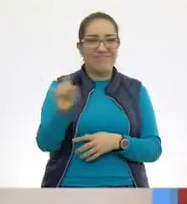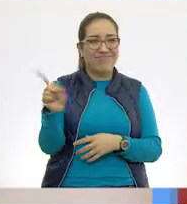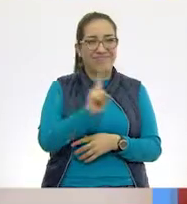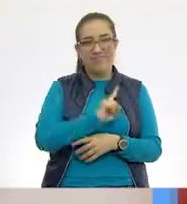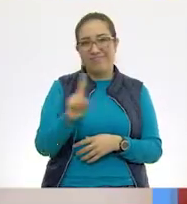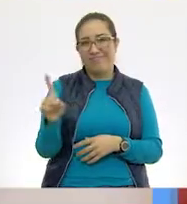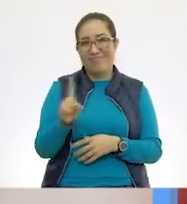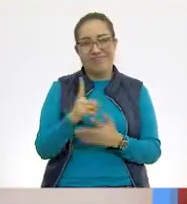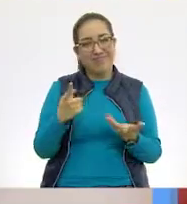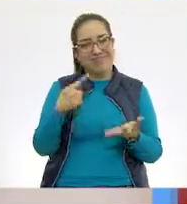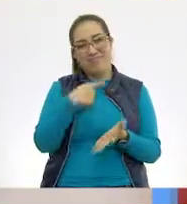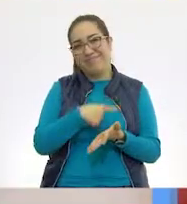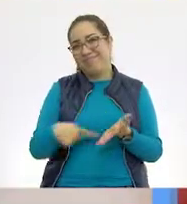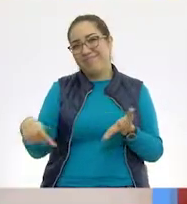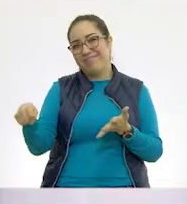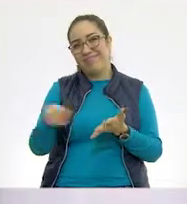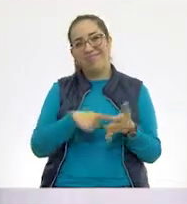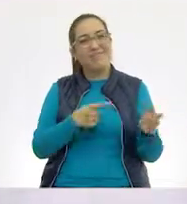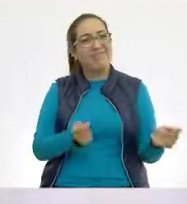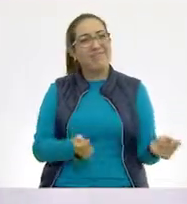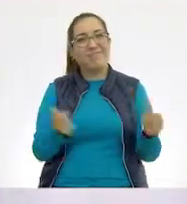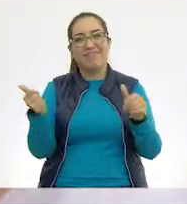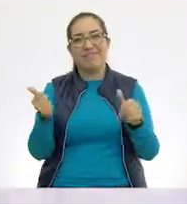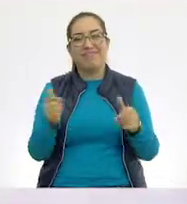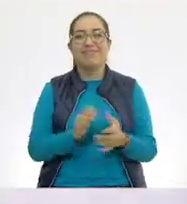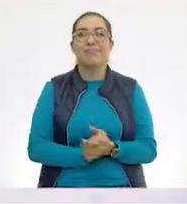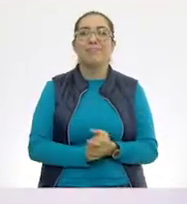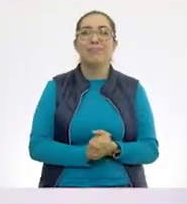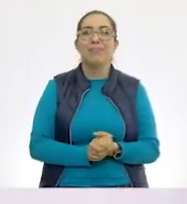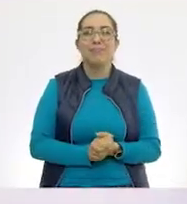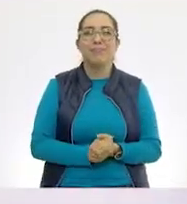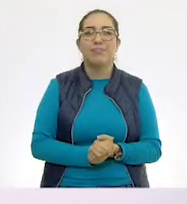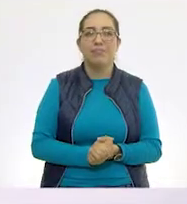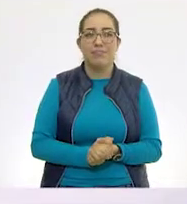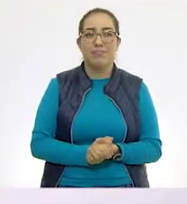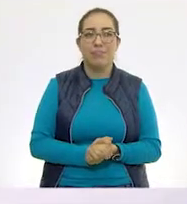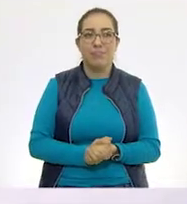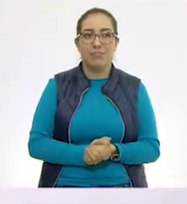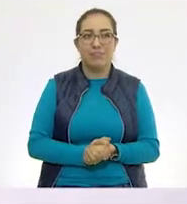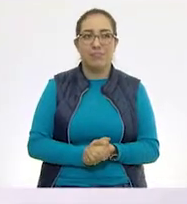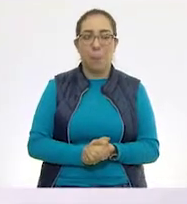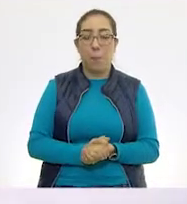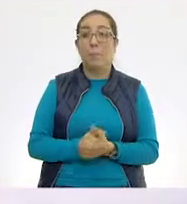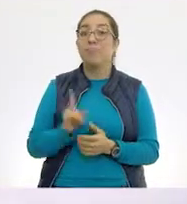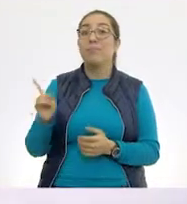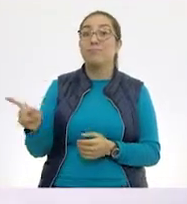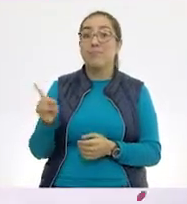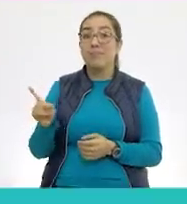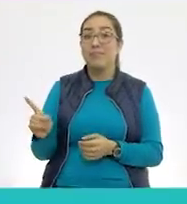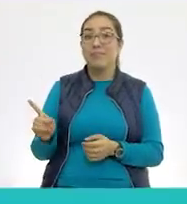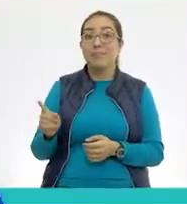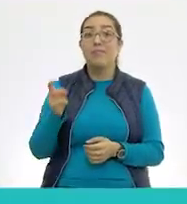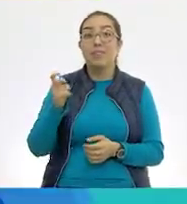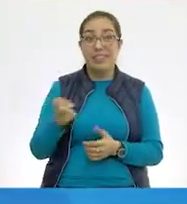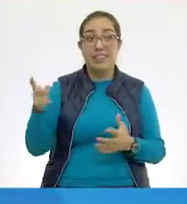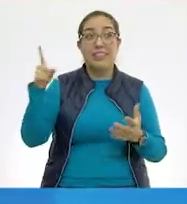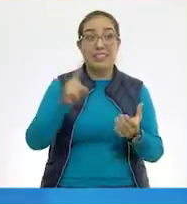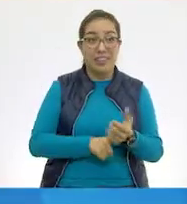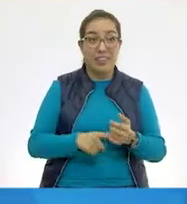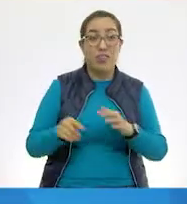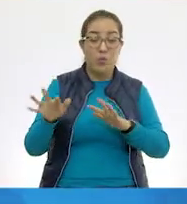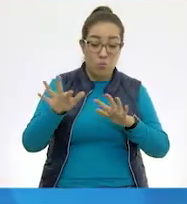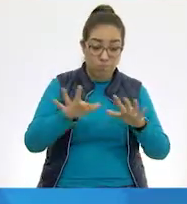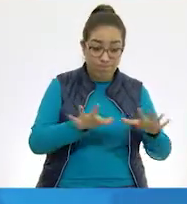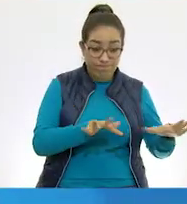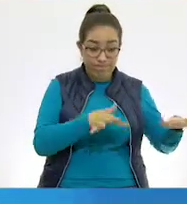hablando, entonces, no. Fuera de aquí. Muy bien. ¿Qué tal ese...? ¡Ay, pero este está en el mar! Entonces, yo